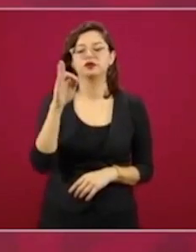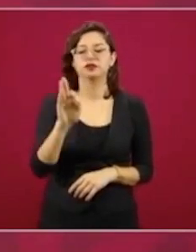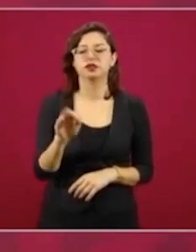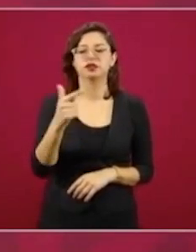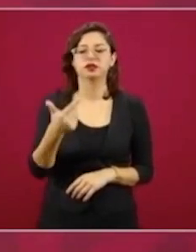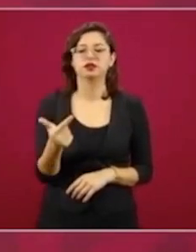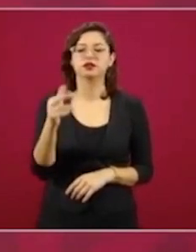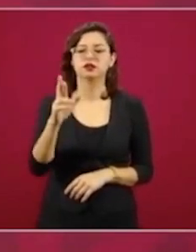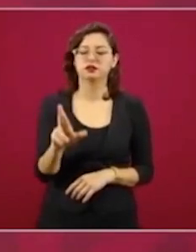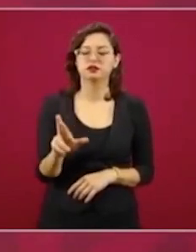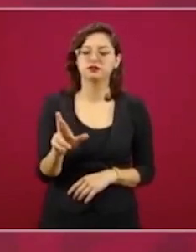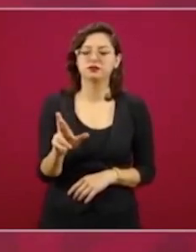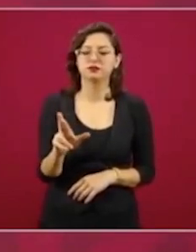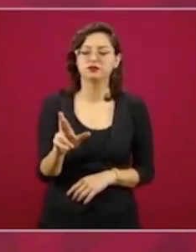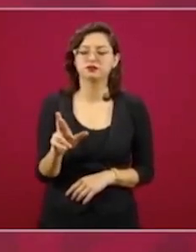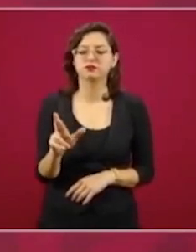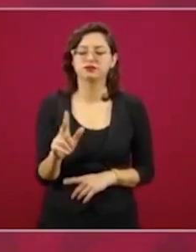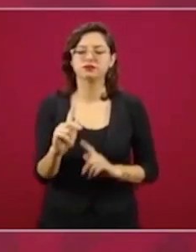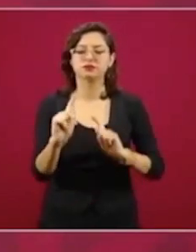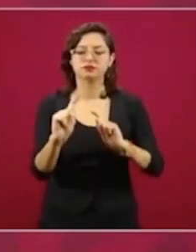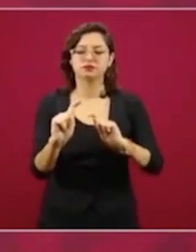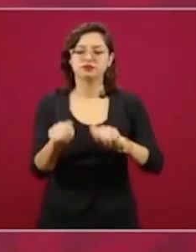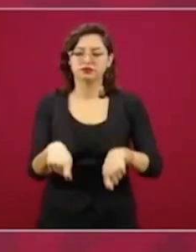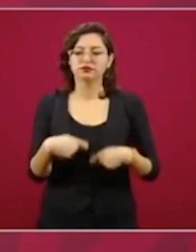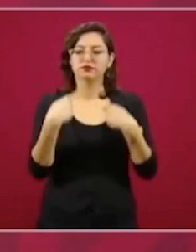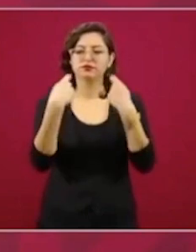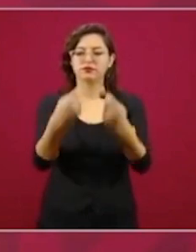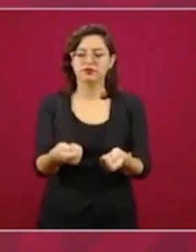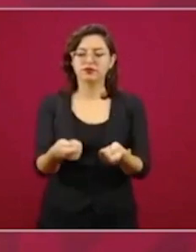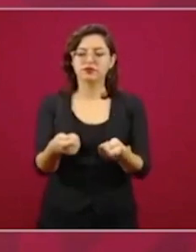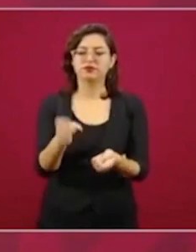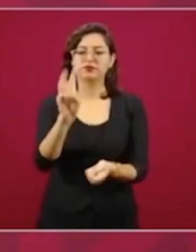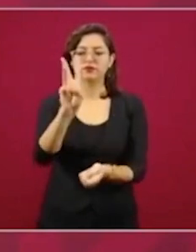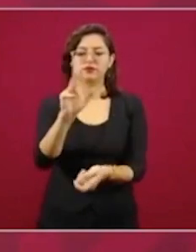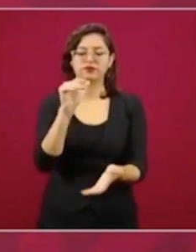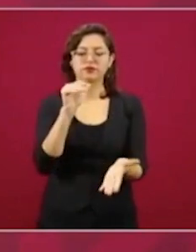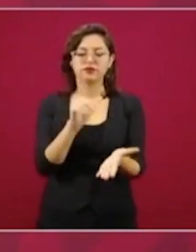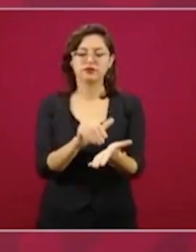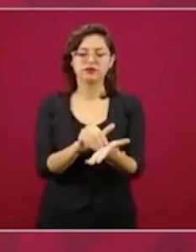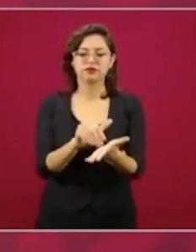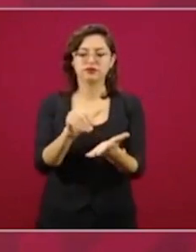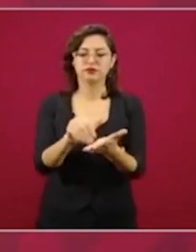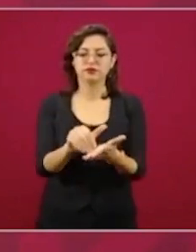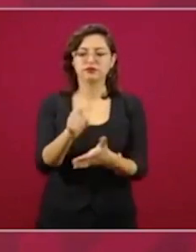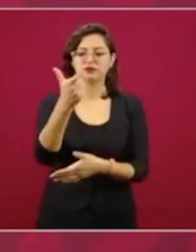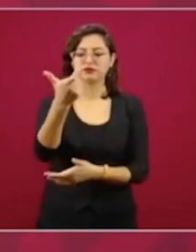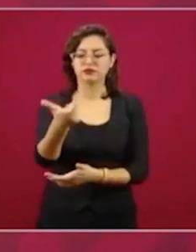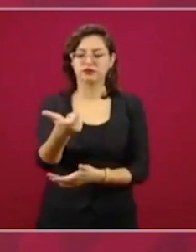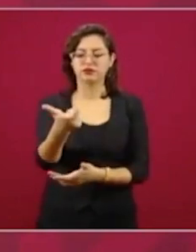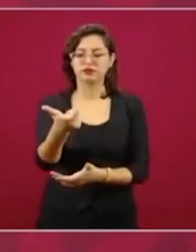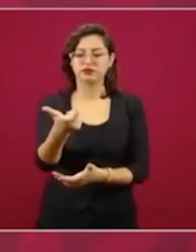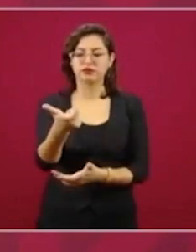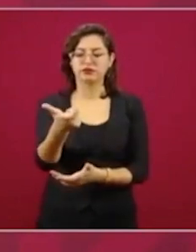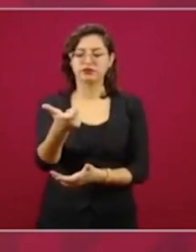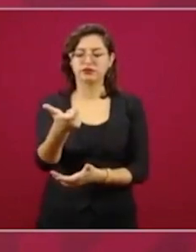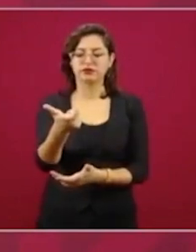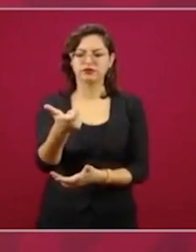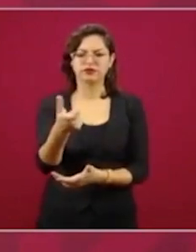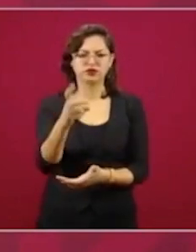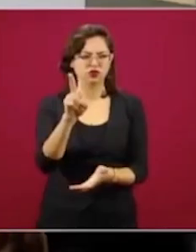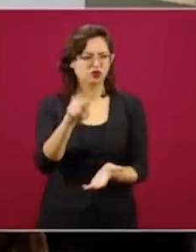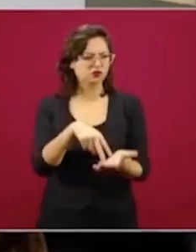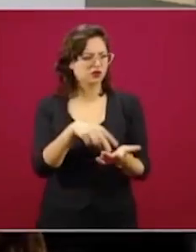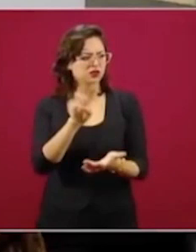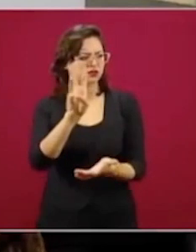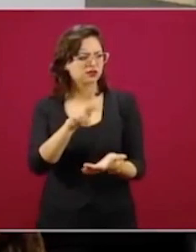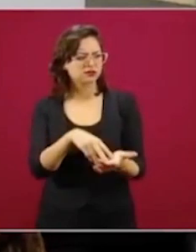otorgó tres mil millones de pesos, dos mil o tres